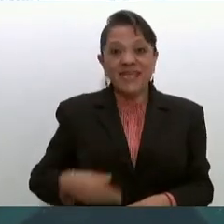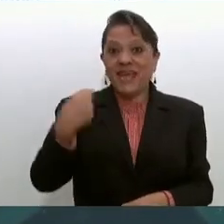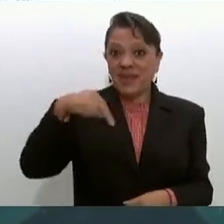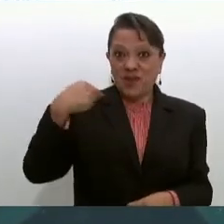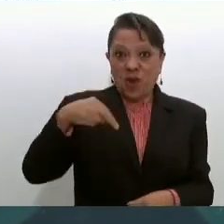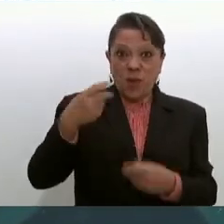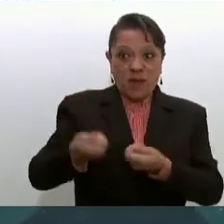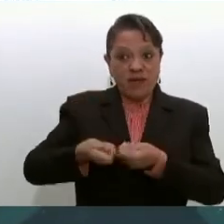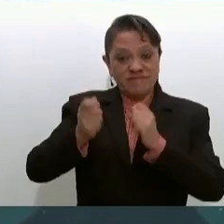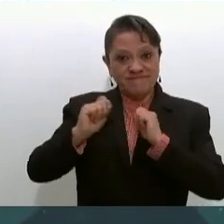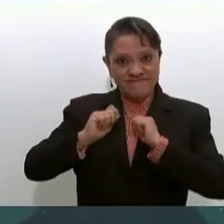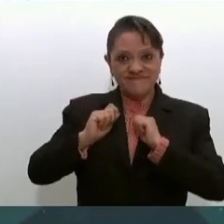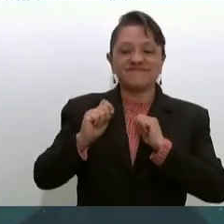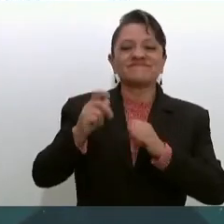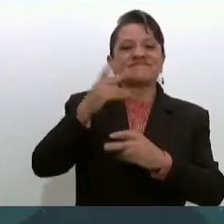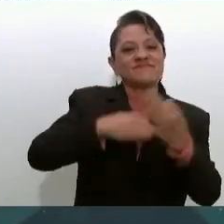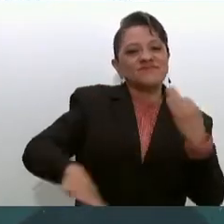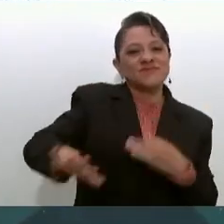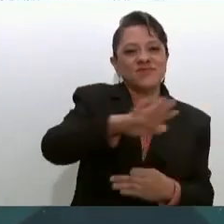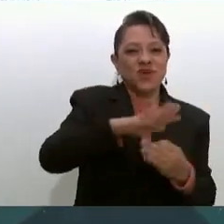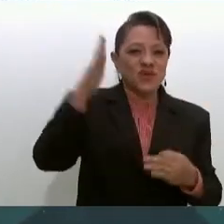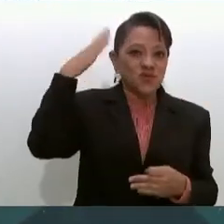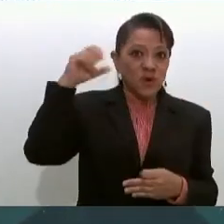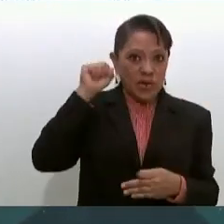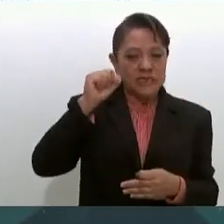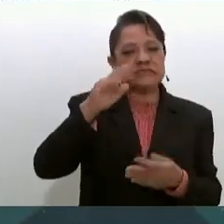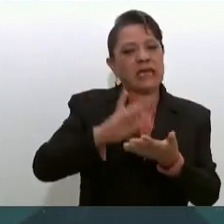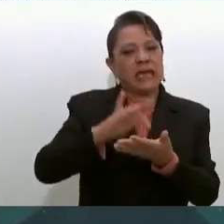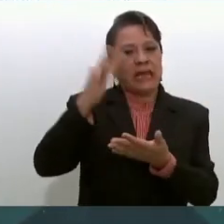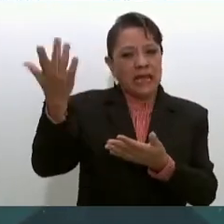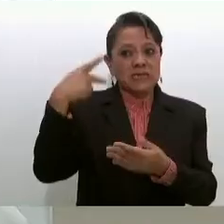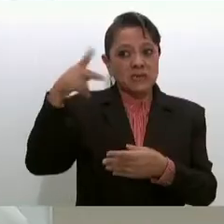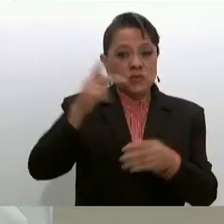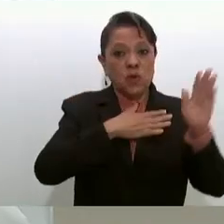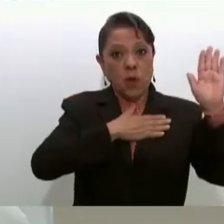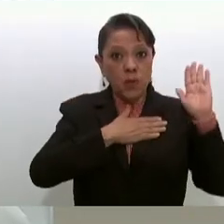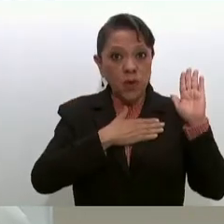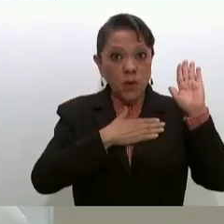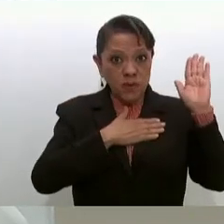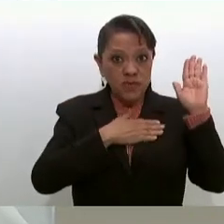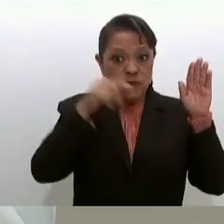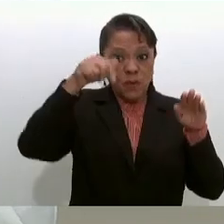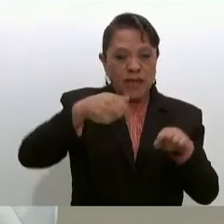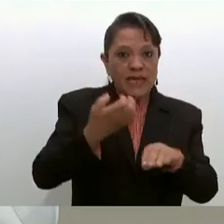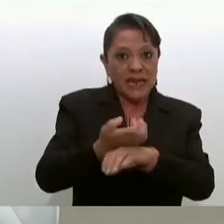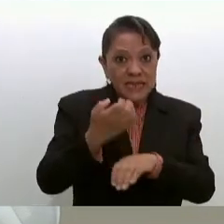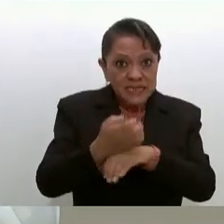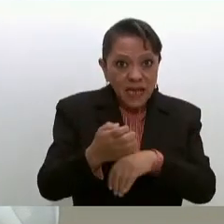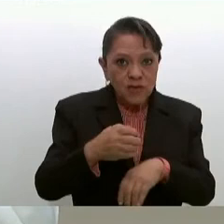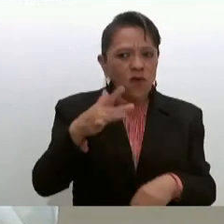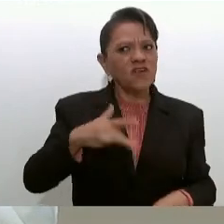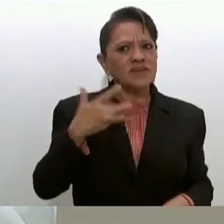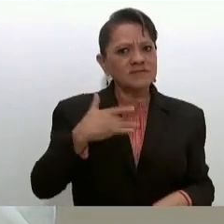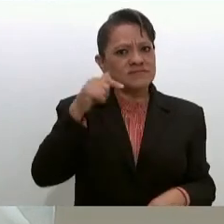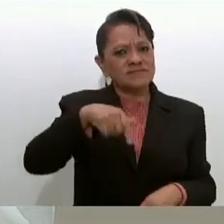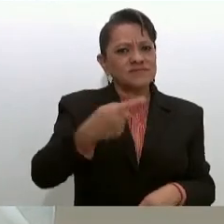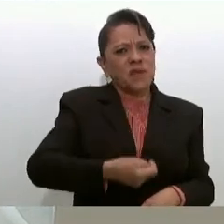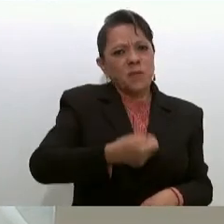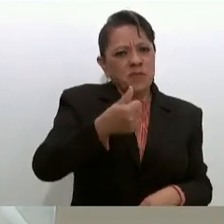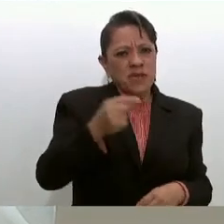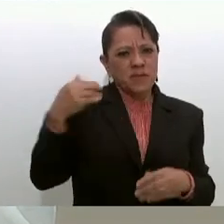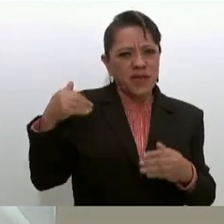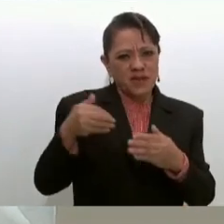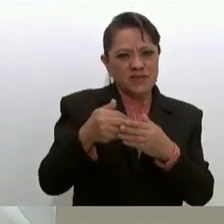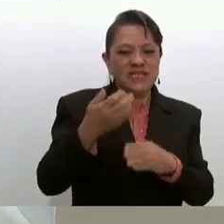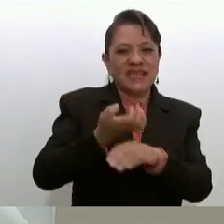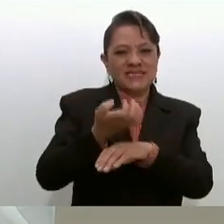que tiene con nuestro Estado, que fue considerado para ser uno de los primeros para poner en marcha la